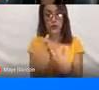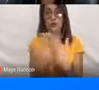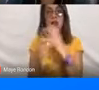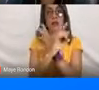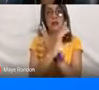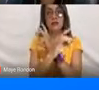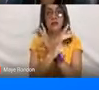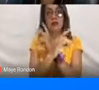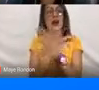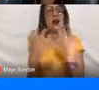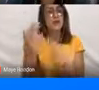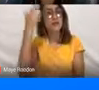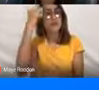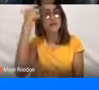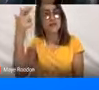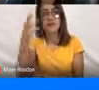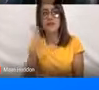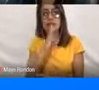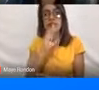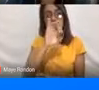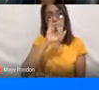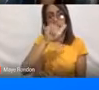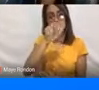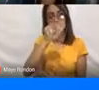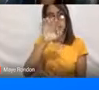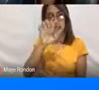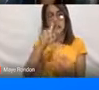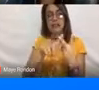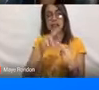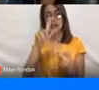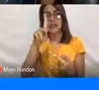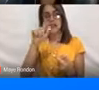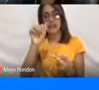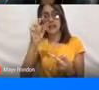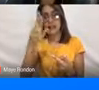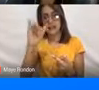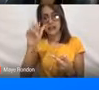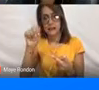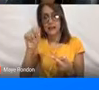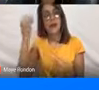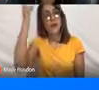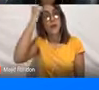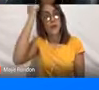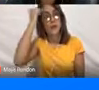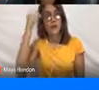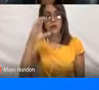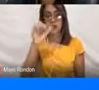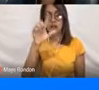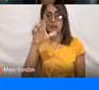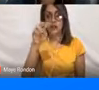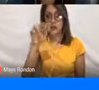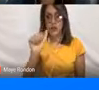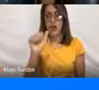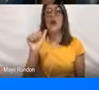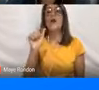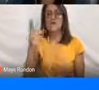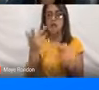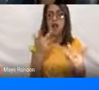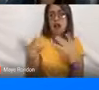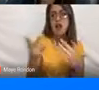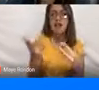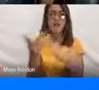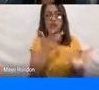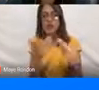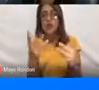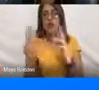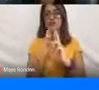acompañarán las profesionales, Genia Bendaño y Katherine López, y la profesora Carolina Mora, interactuando con los asistentes